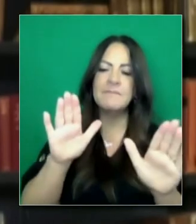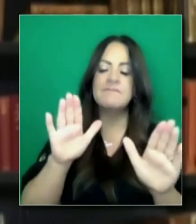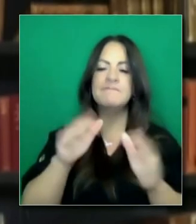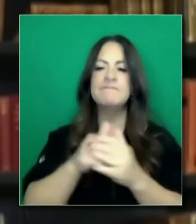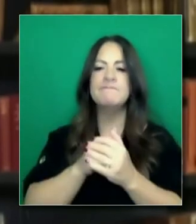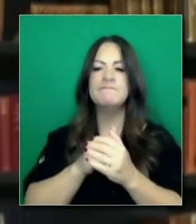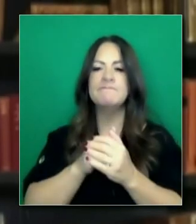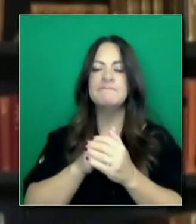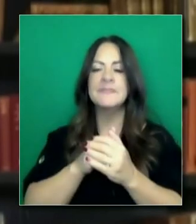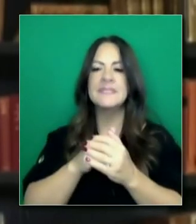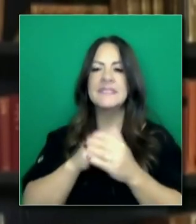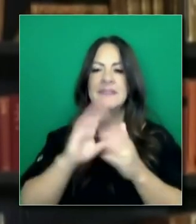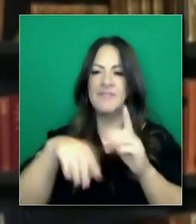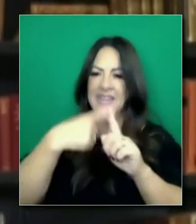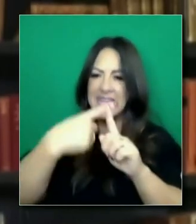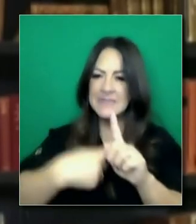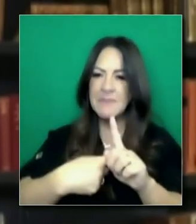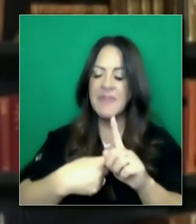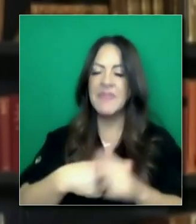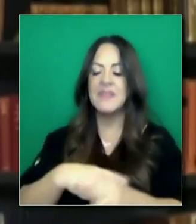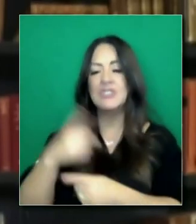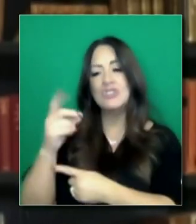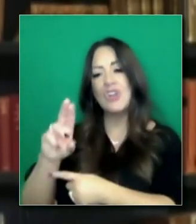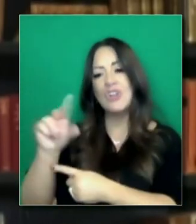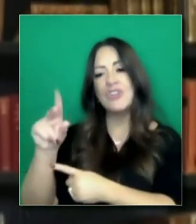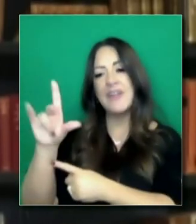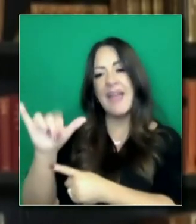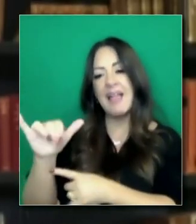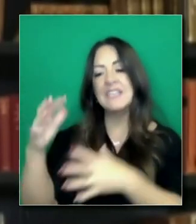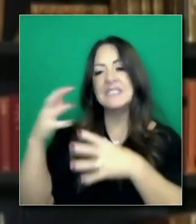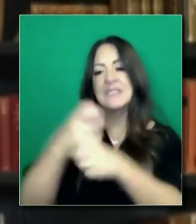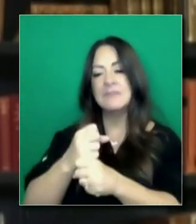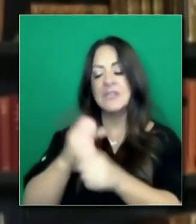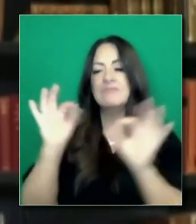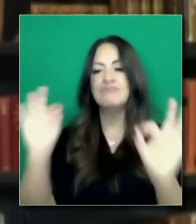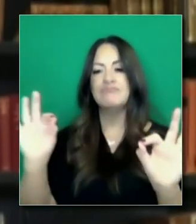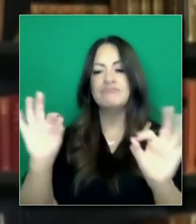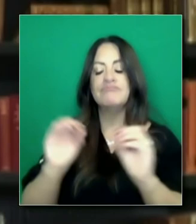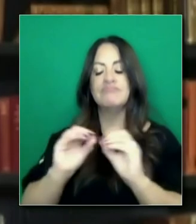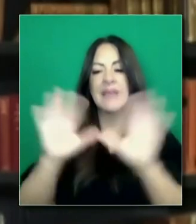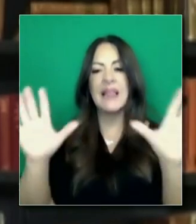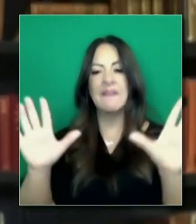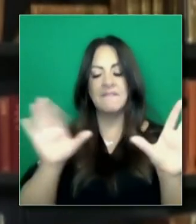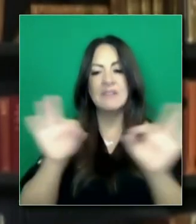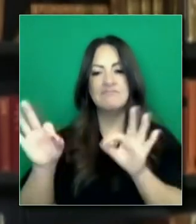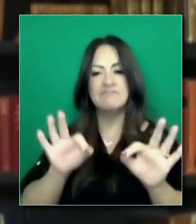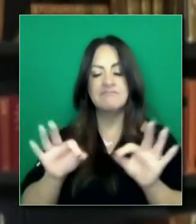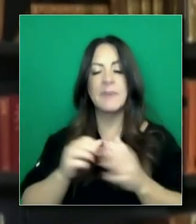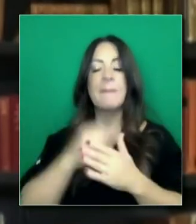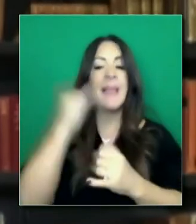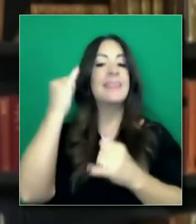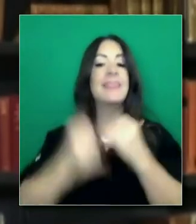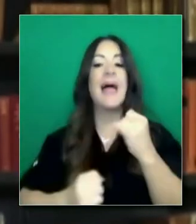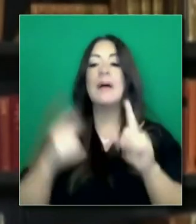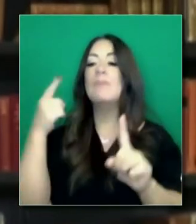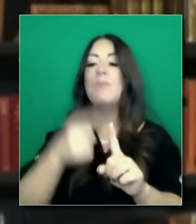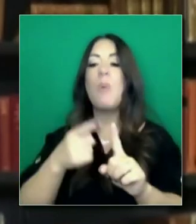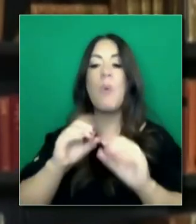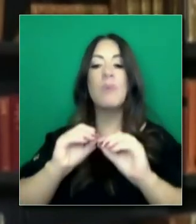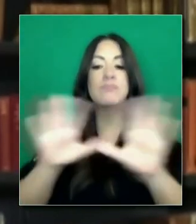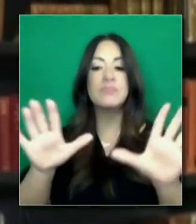Bueno, los próximos meses tan complicados, como lo dijo el doctor Galley. bien, el punto final